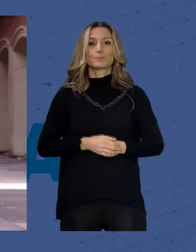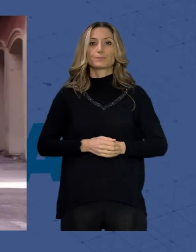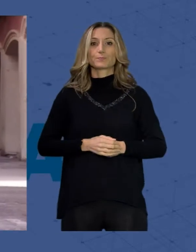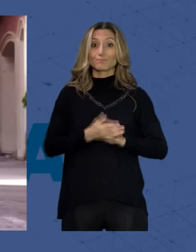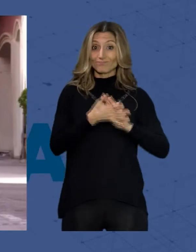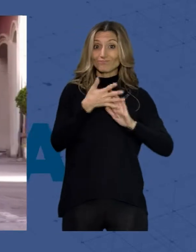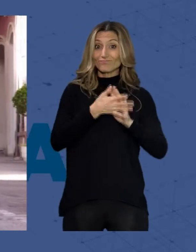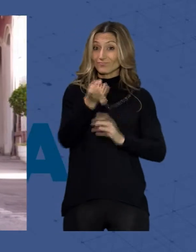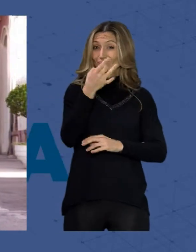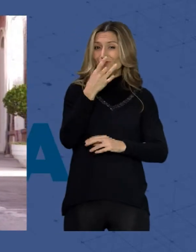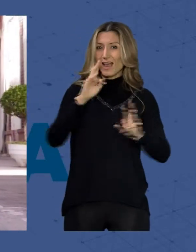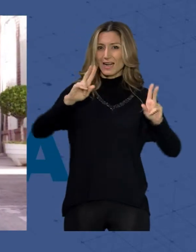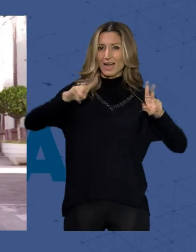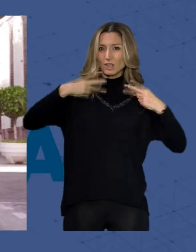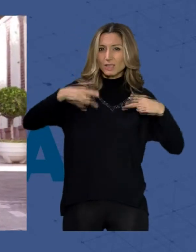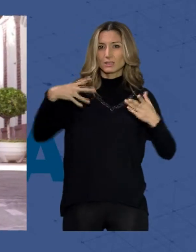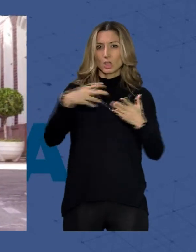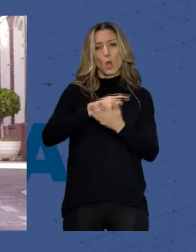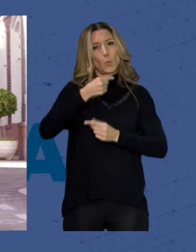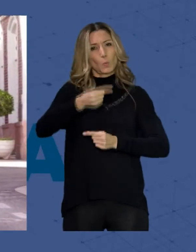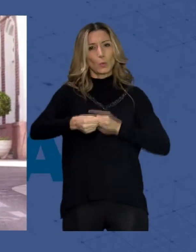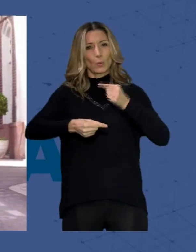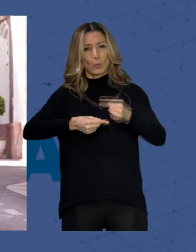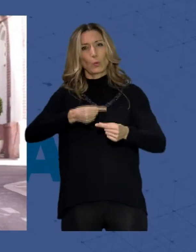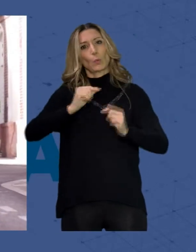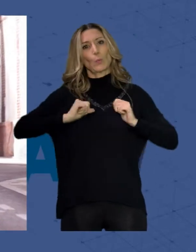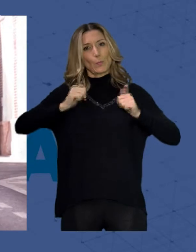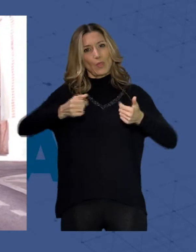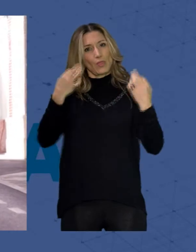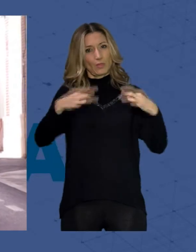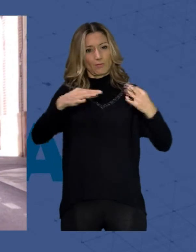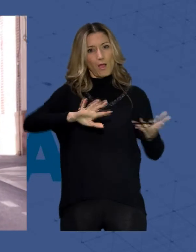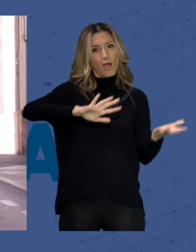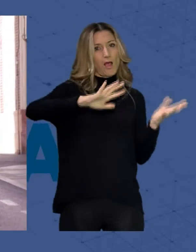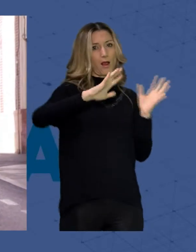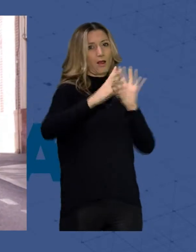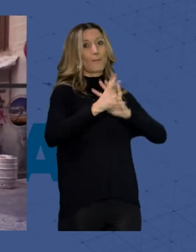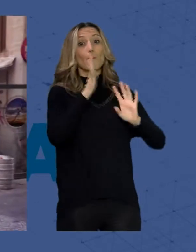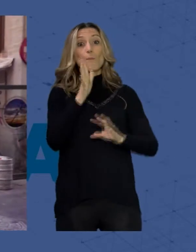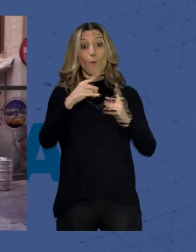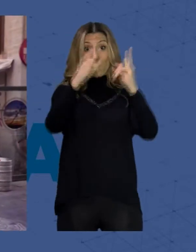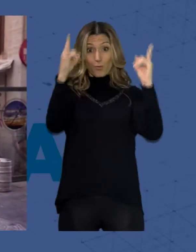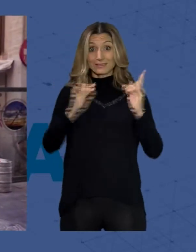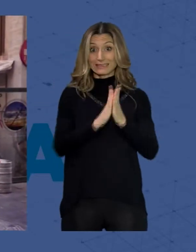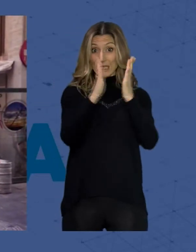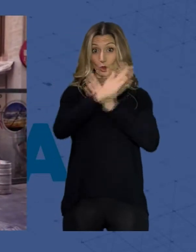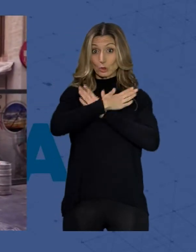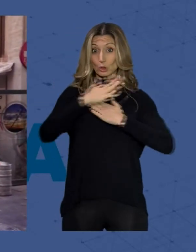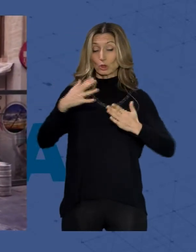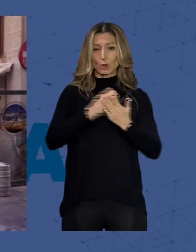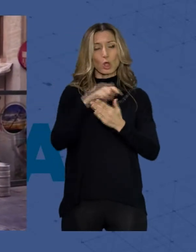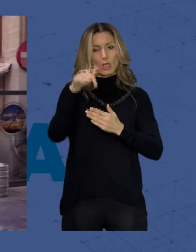hacia la normalidad. El Puente de Todos los Santos ha supuesto un incremento interesante en el sector hotelero,